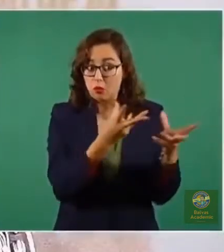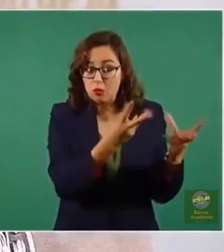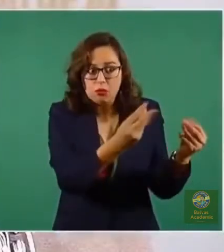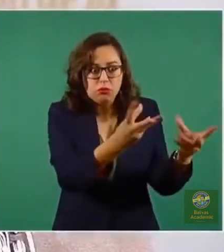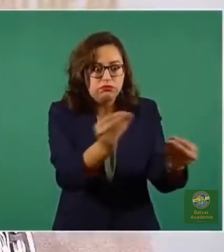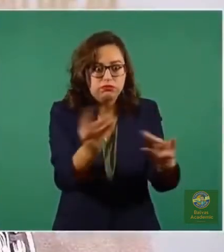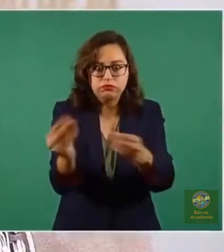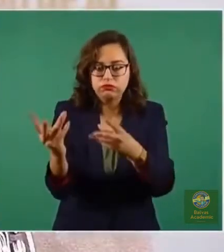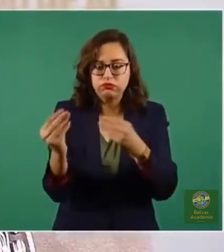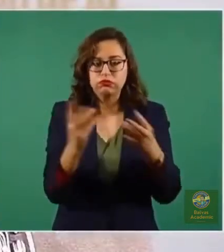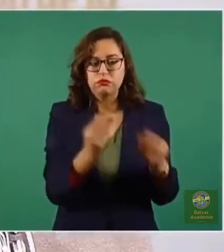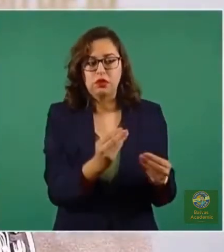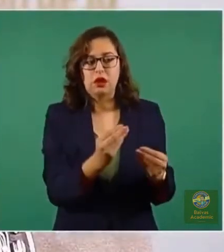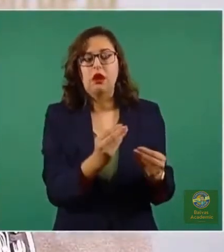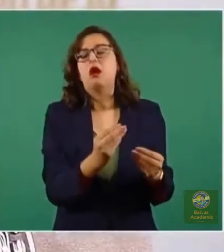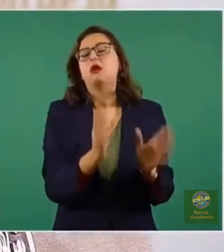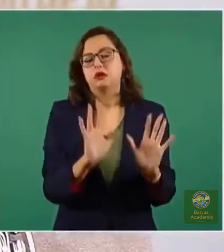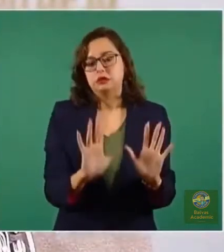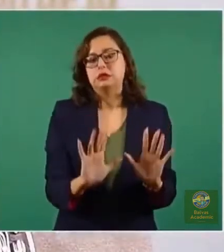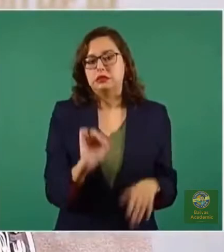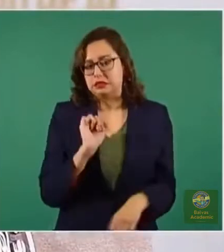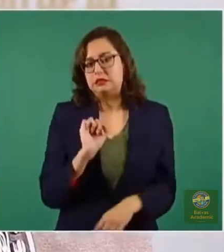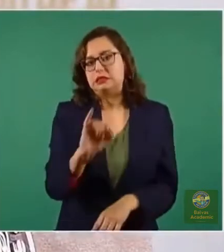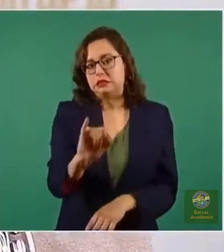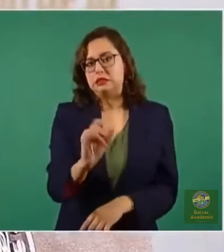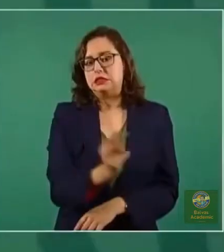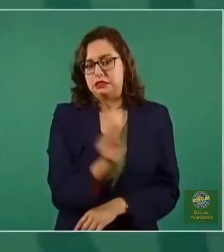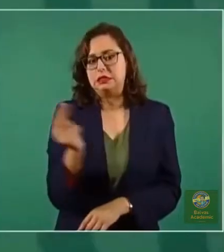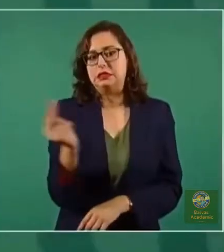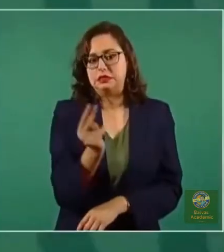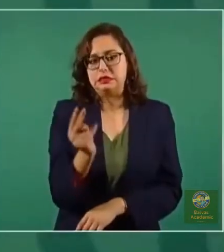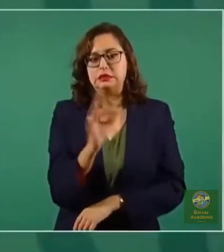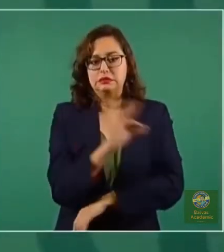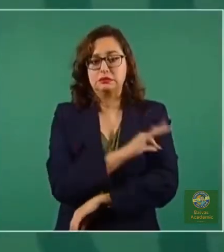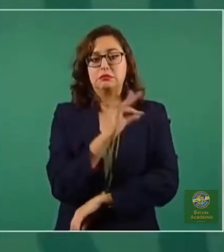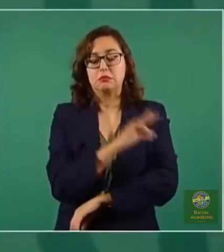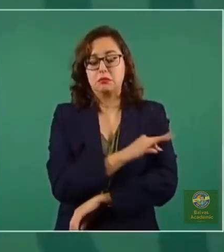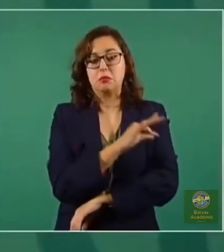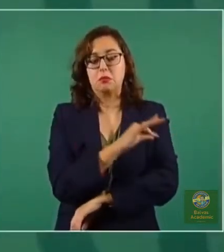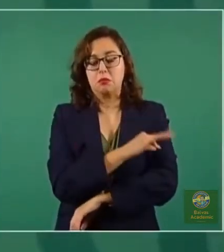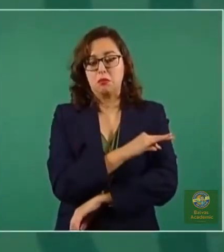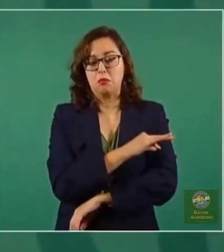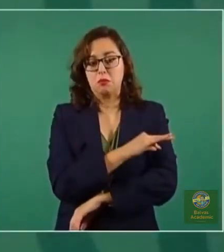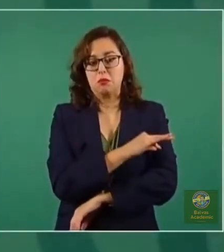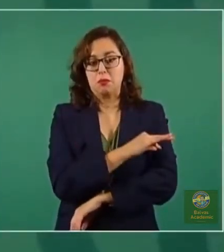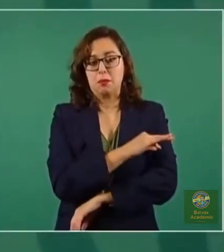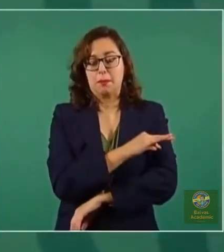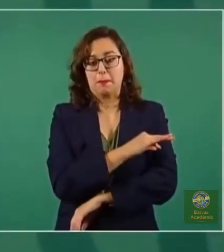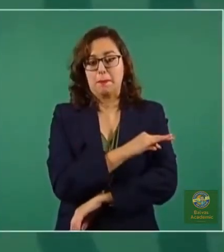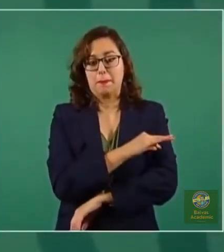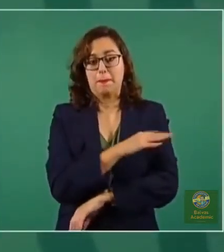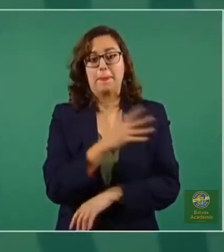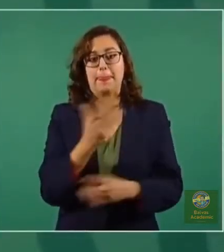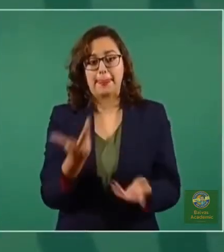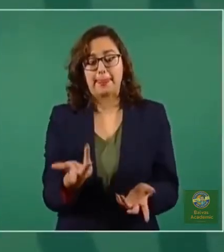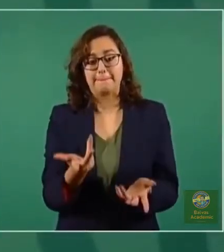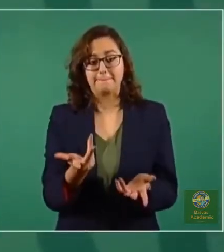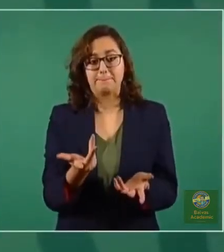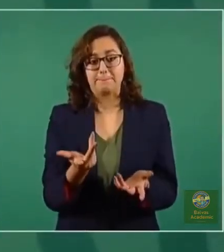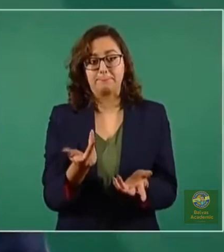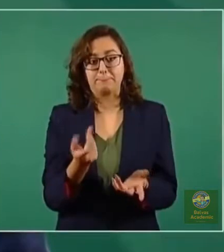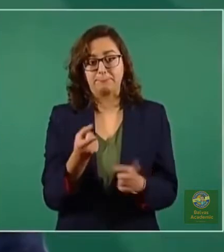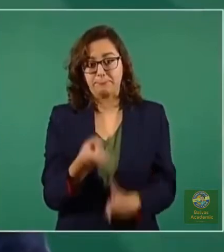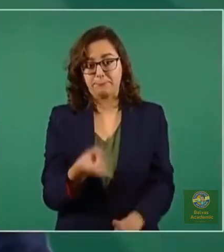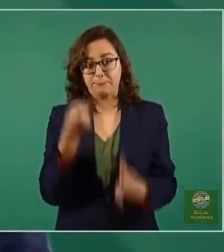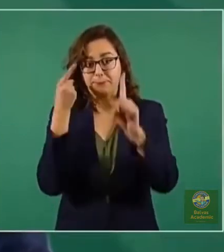riesgo alto, podría ser que se necesitara protegerlos. Con unas vacunas, todas ellas, que tienen